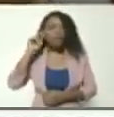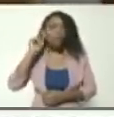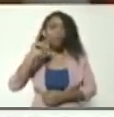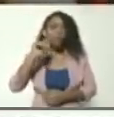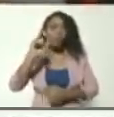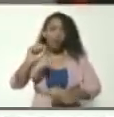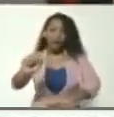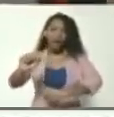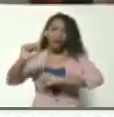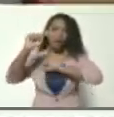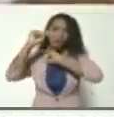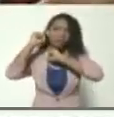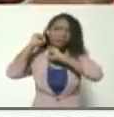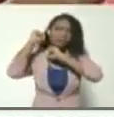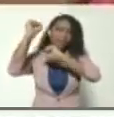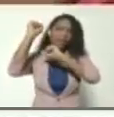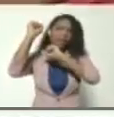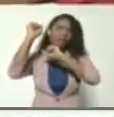heroicidad.